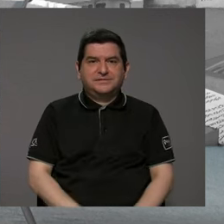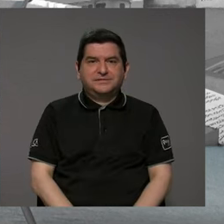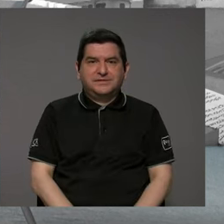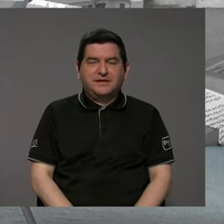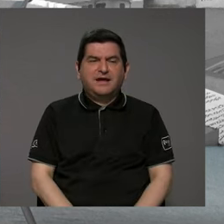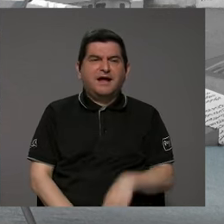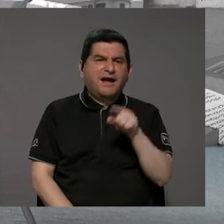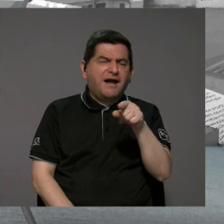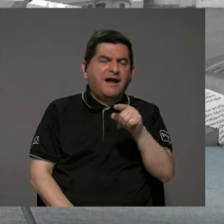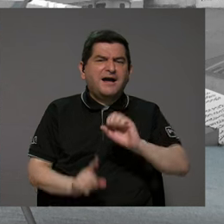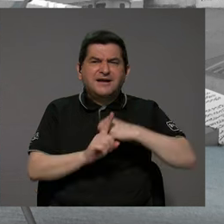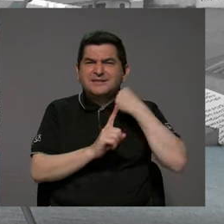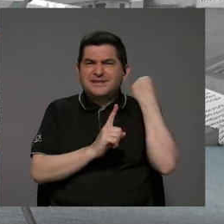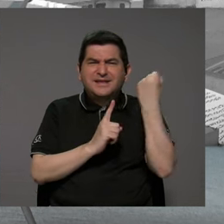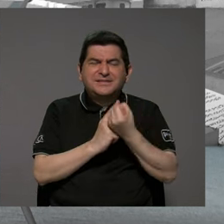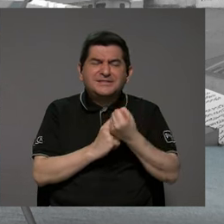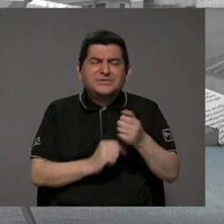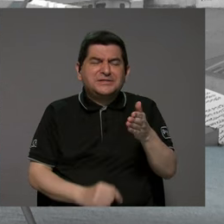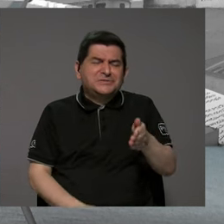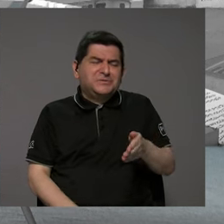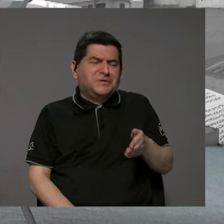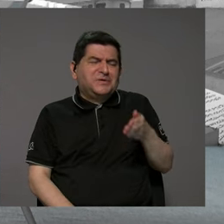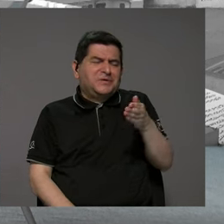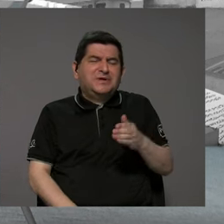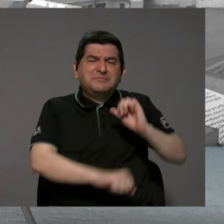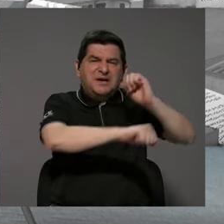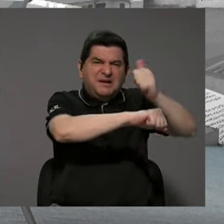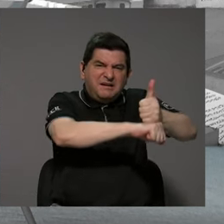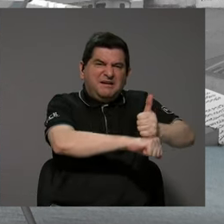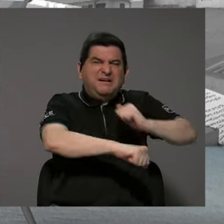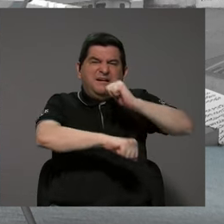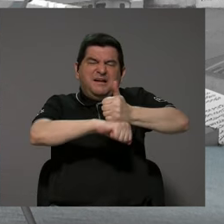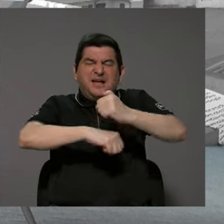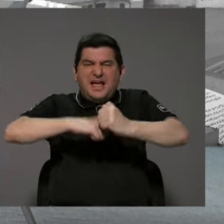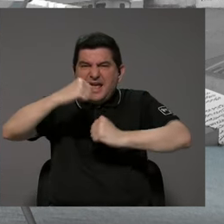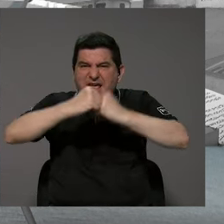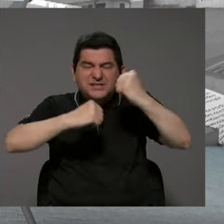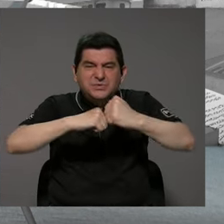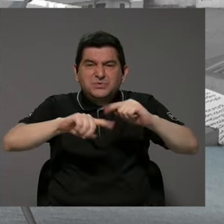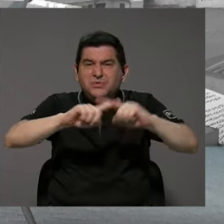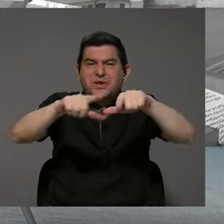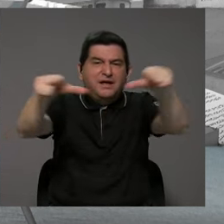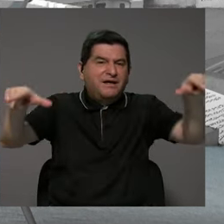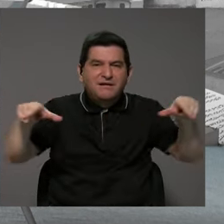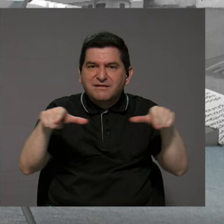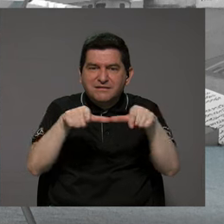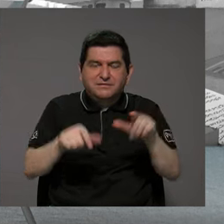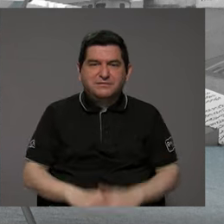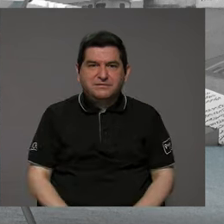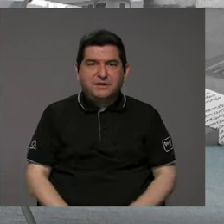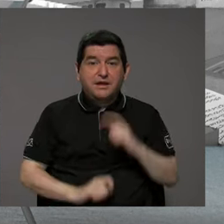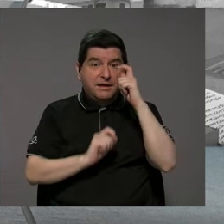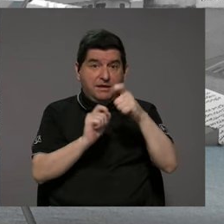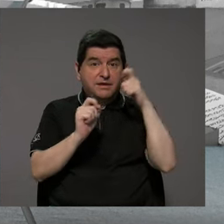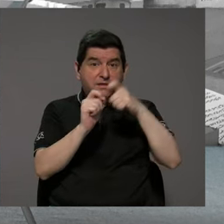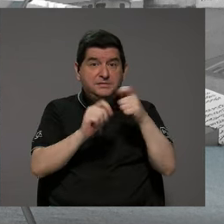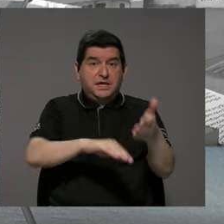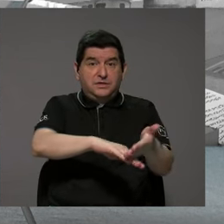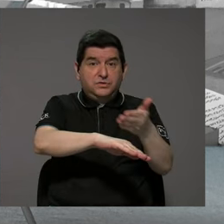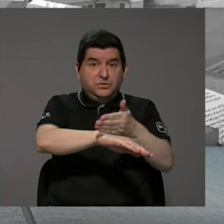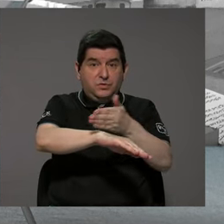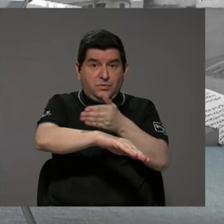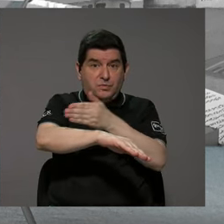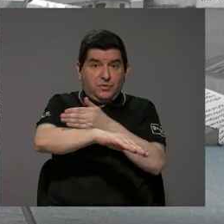hacen que sea mucho más lento, ¿verdad?, la instalación de la infraestructura en los territorios y puntualmente pues hay una mejora muy